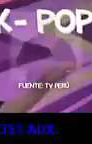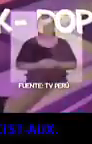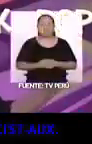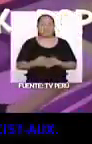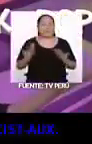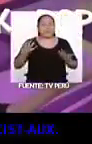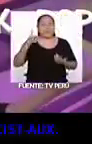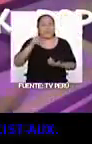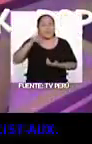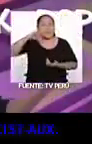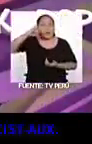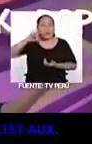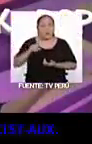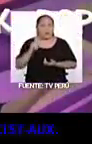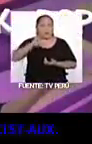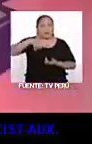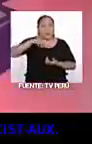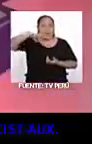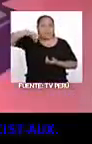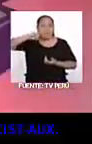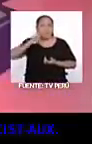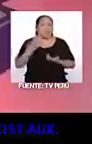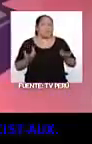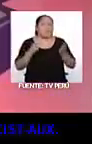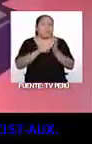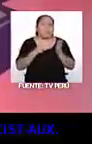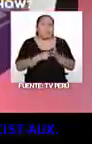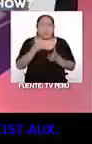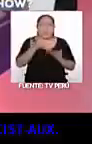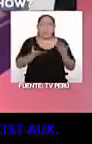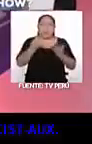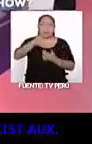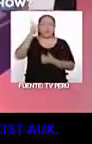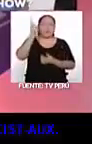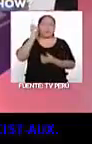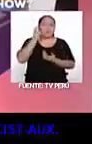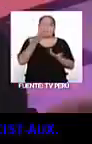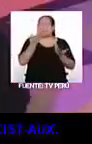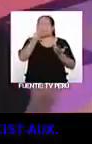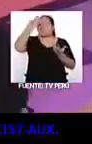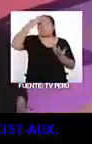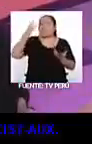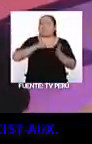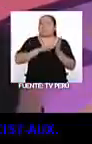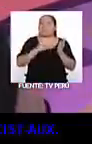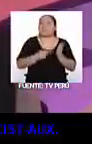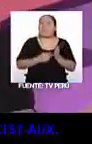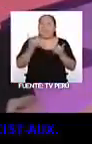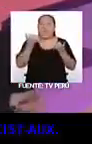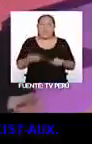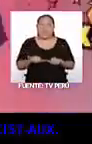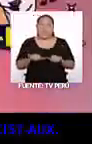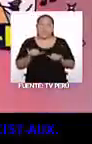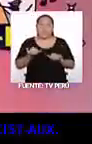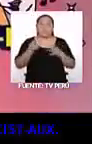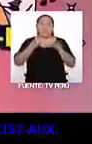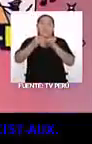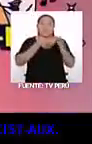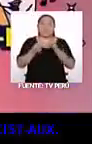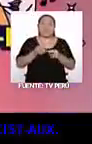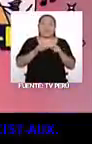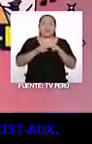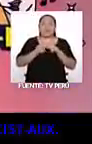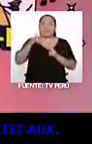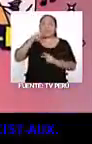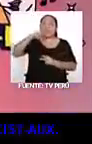¿K-pop? ¿J-pop? ¿Qué es eso? Seguro has oído hablar de ellos, pero no sabes qué son. Aquí en Imperdibles te lo explicamos. Pero